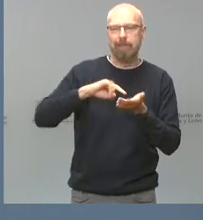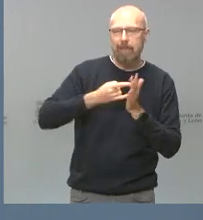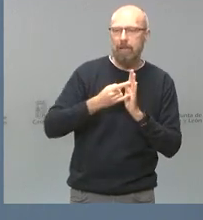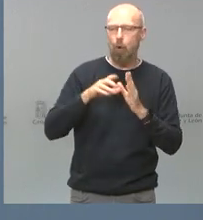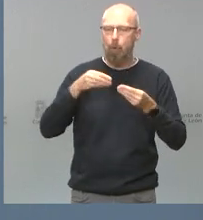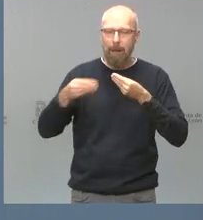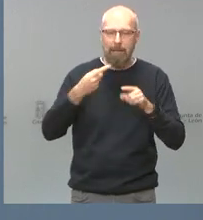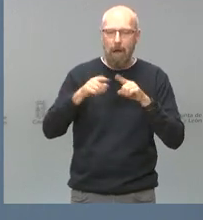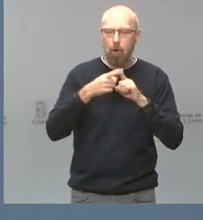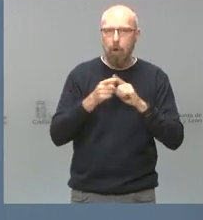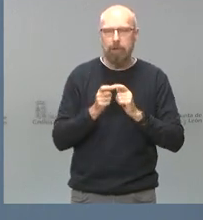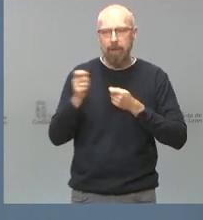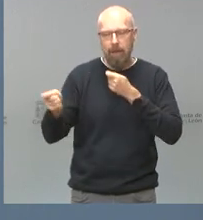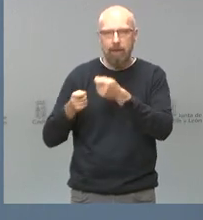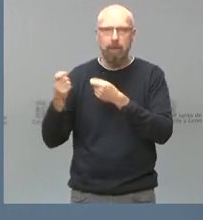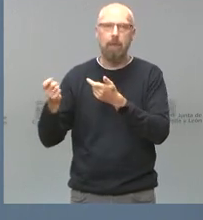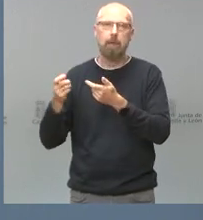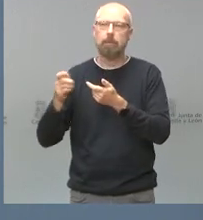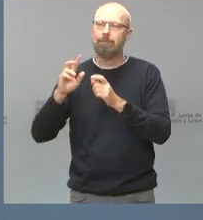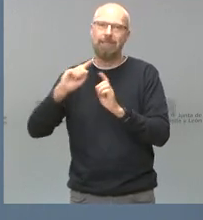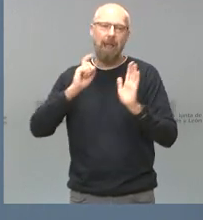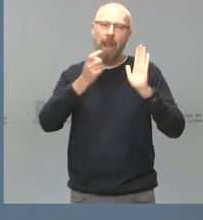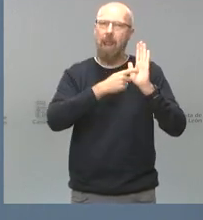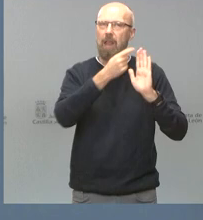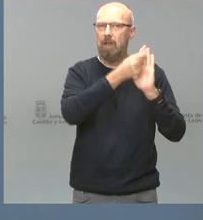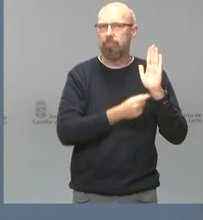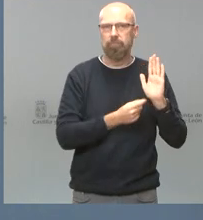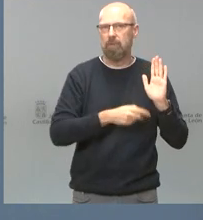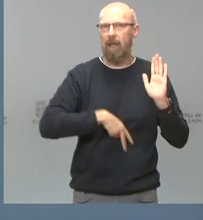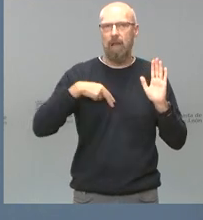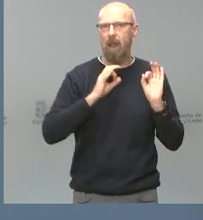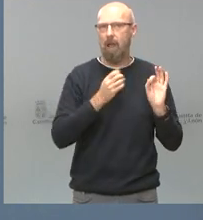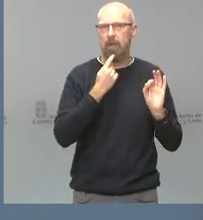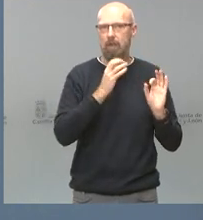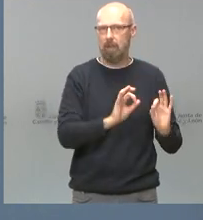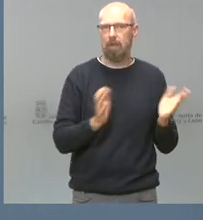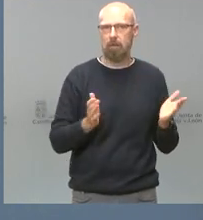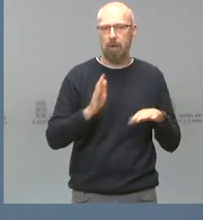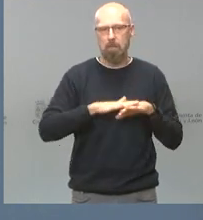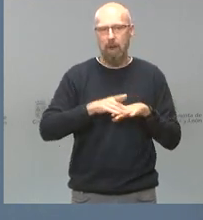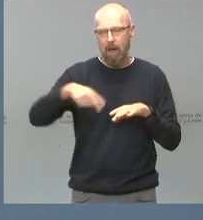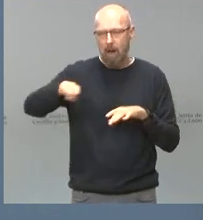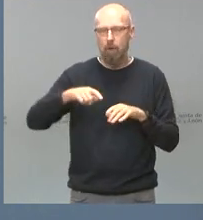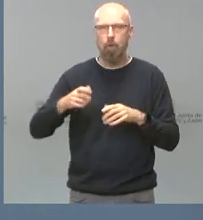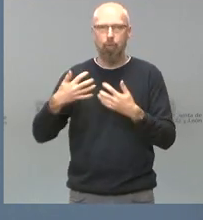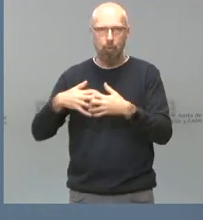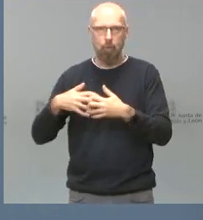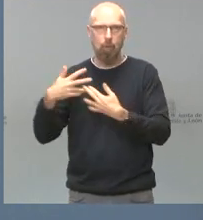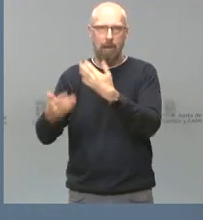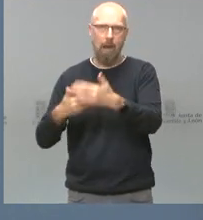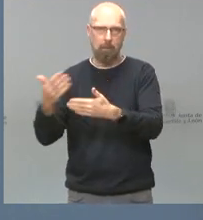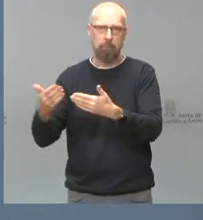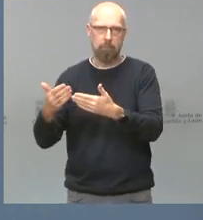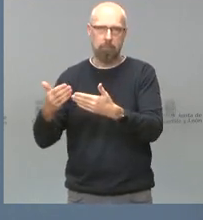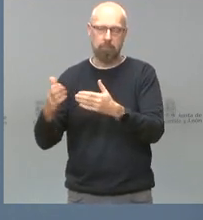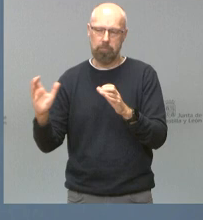materiales, y así como todo lo que tiene que ver con la legislación general, que pueda ser de utilidad para el funcionamiento de esos cuerpos de seguridad de